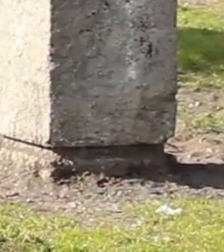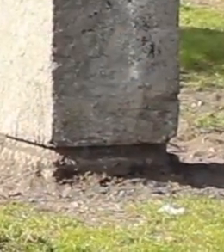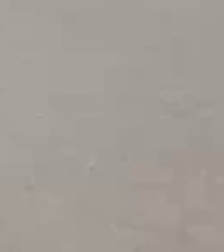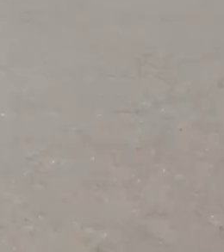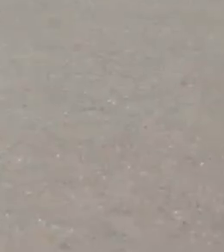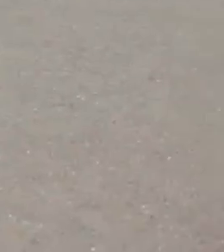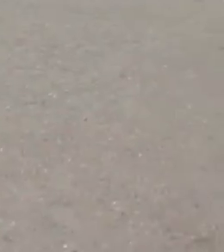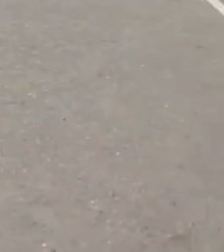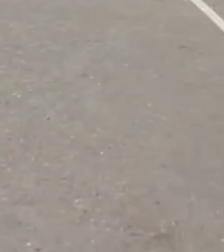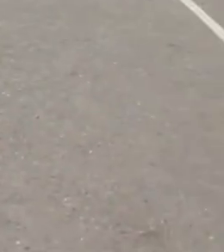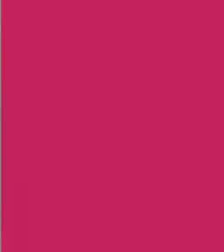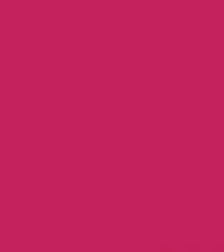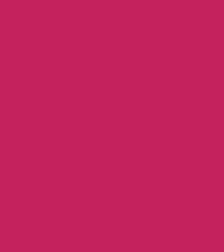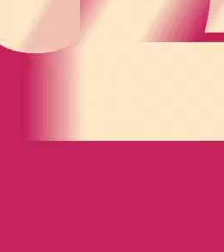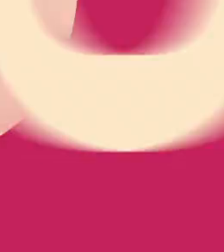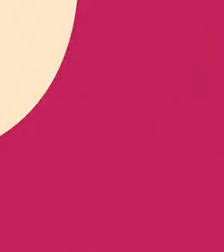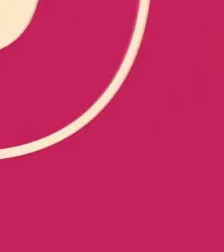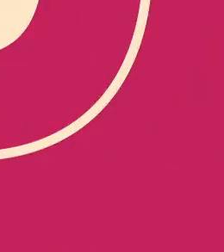sanpedrinos.